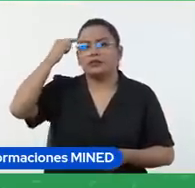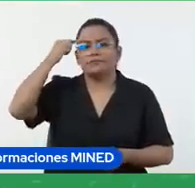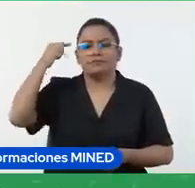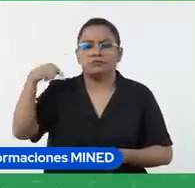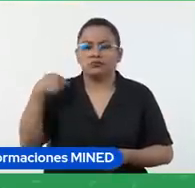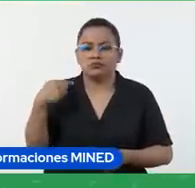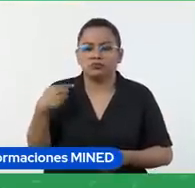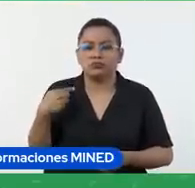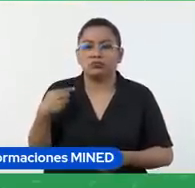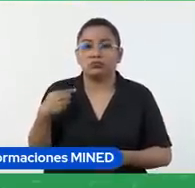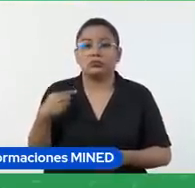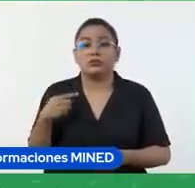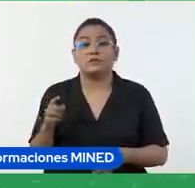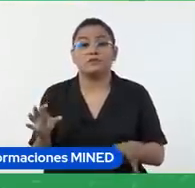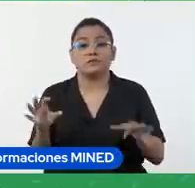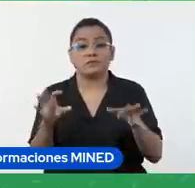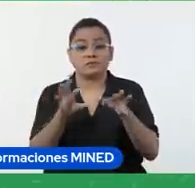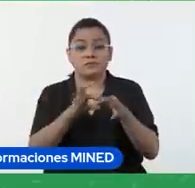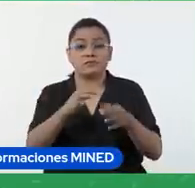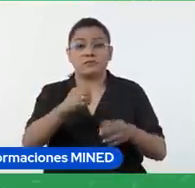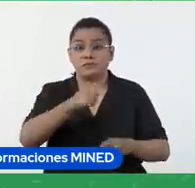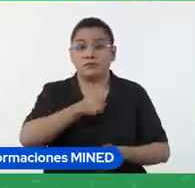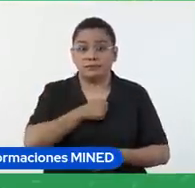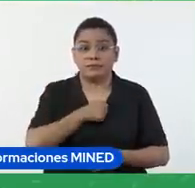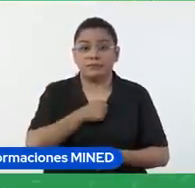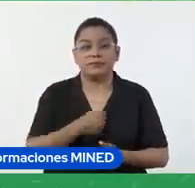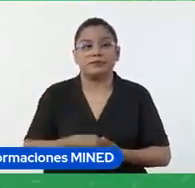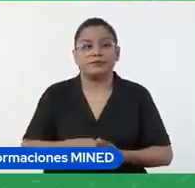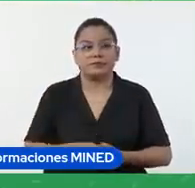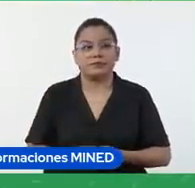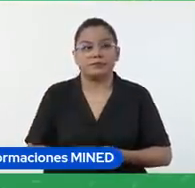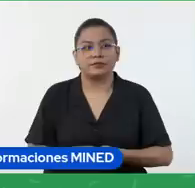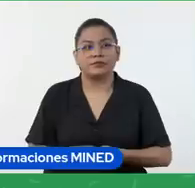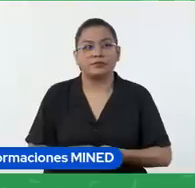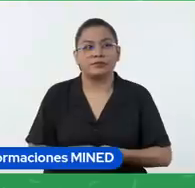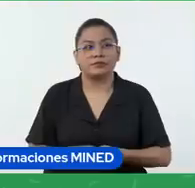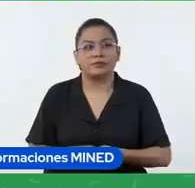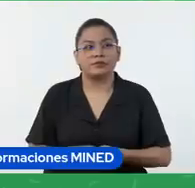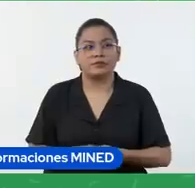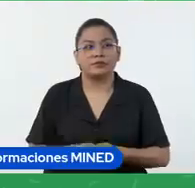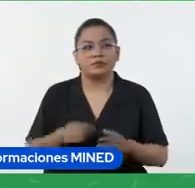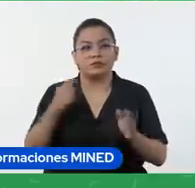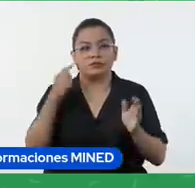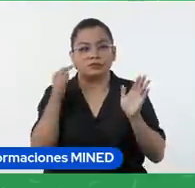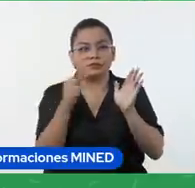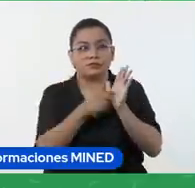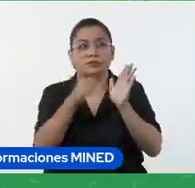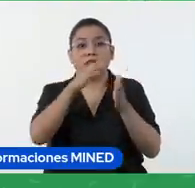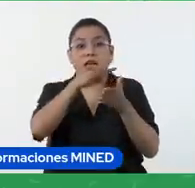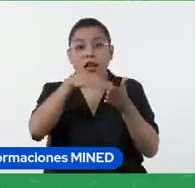relación a la actividad que están realizando. Y aquí voy a hacer clic en la rúbrica.